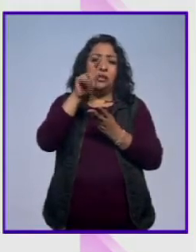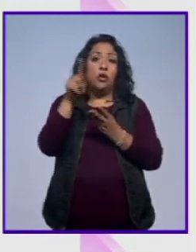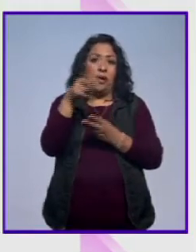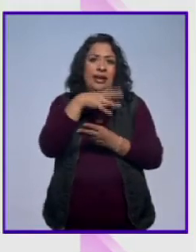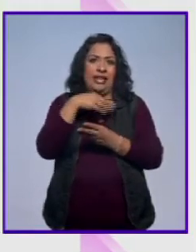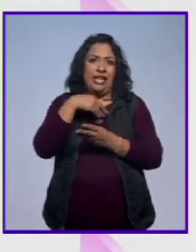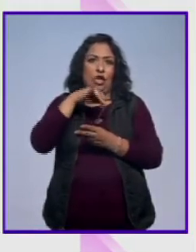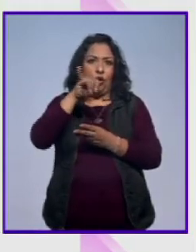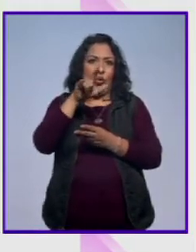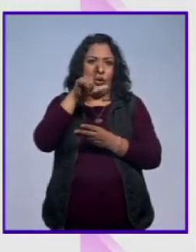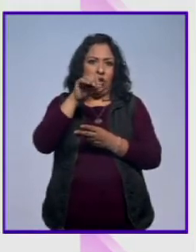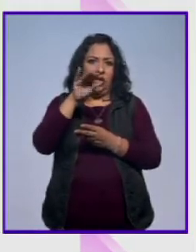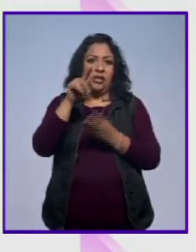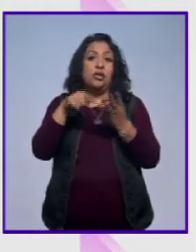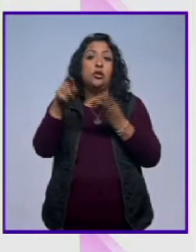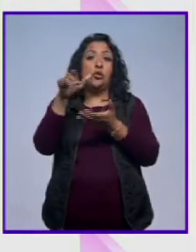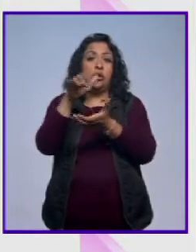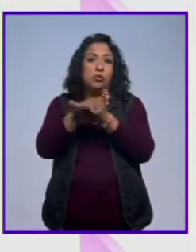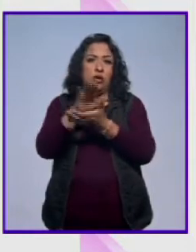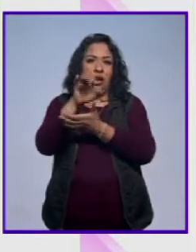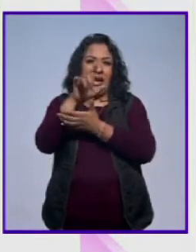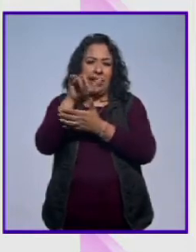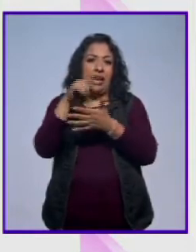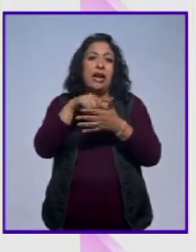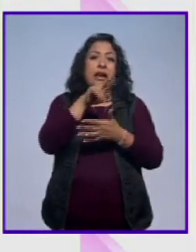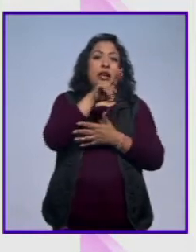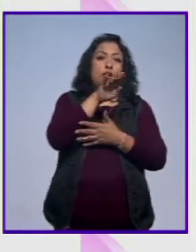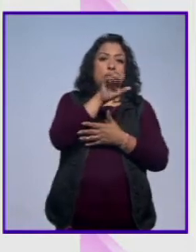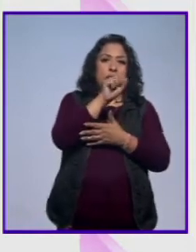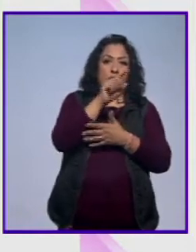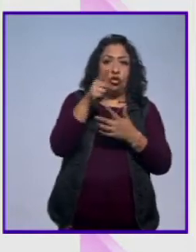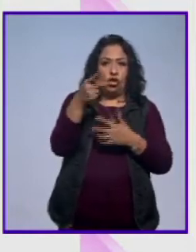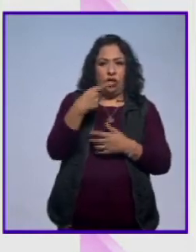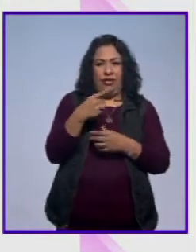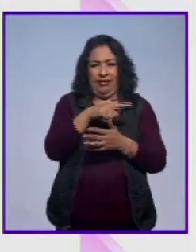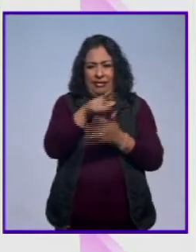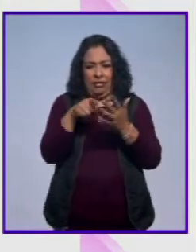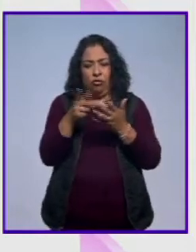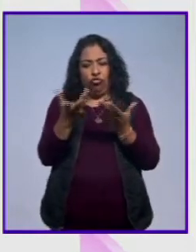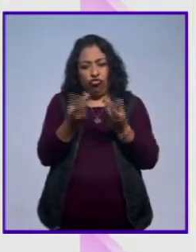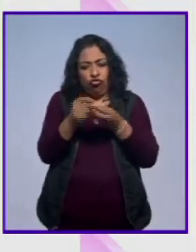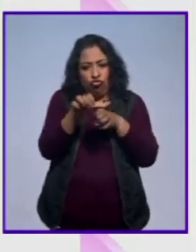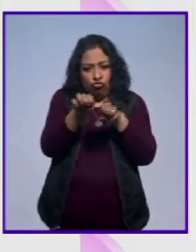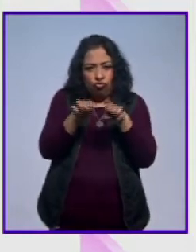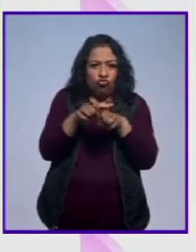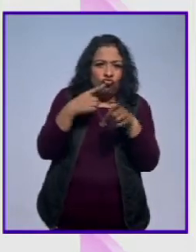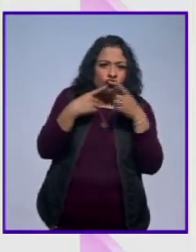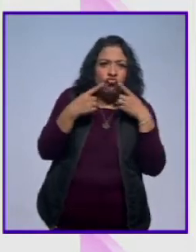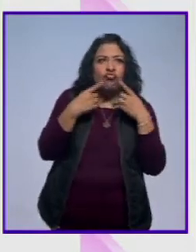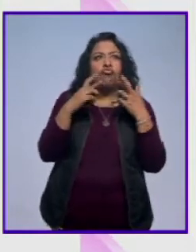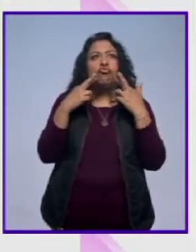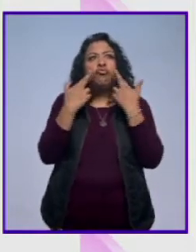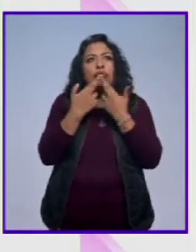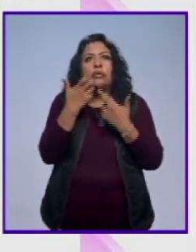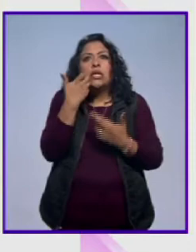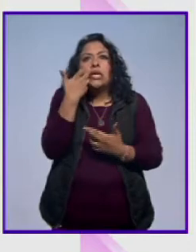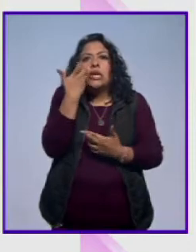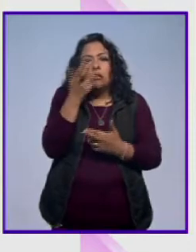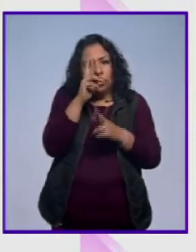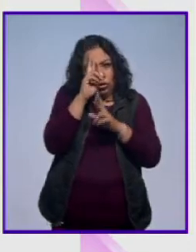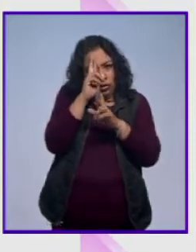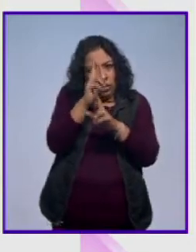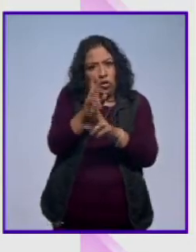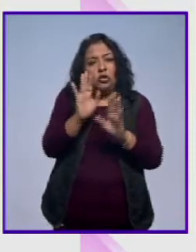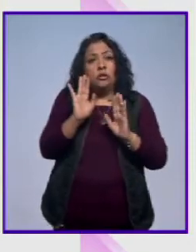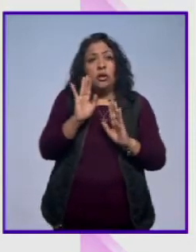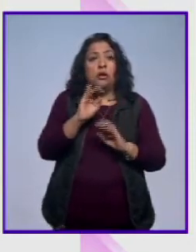Julio Castillo, su mujer, Eleane, Roberto Sosa y yo, pues hemos sido los que nos juntamos, no quisimos homenajearlo